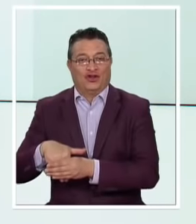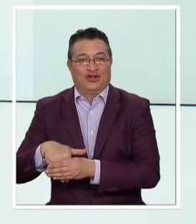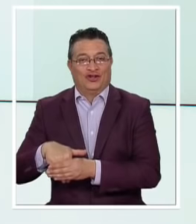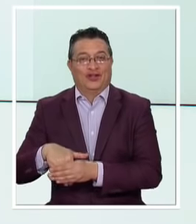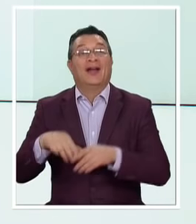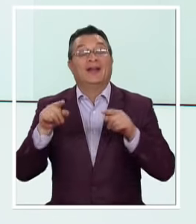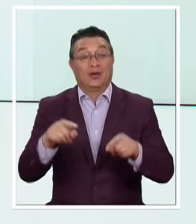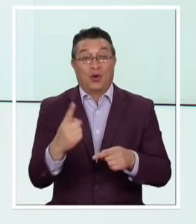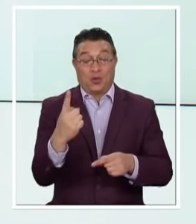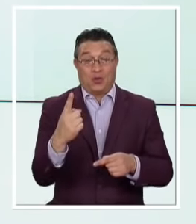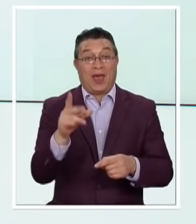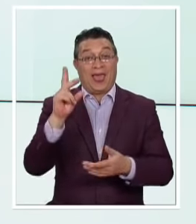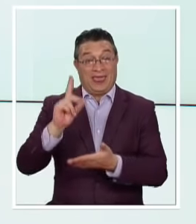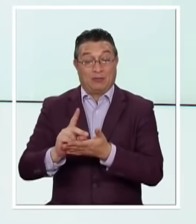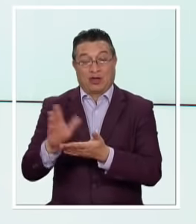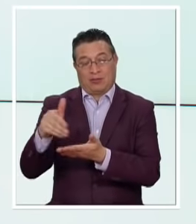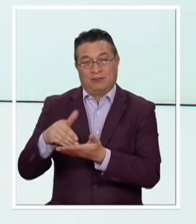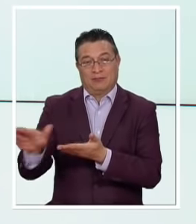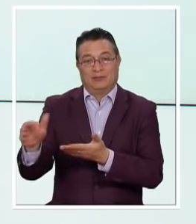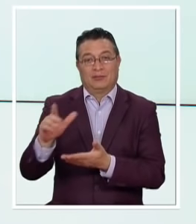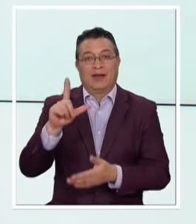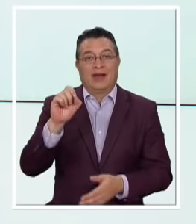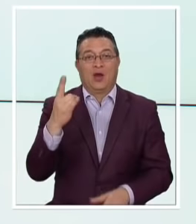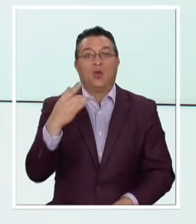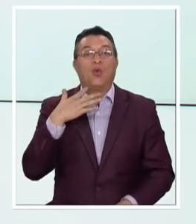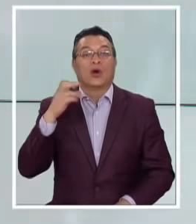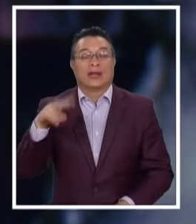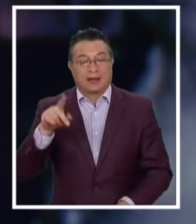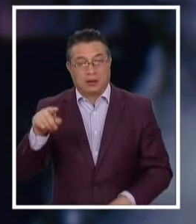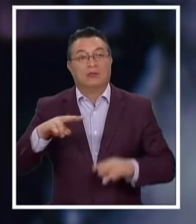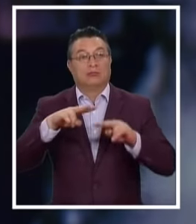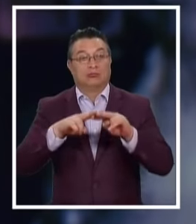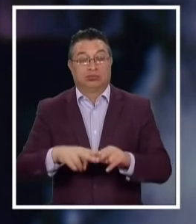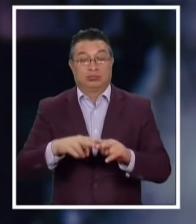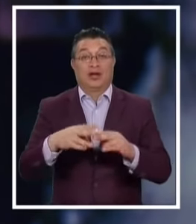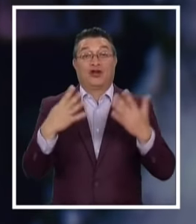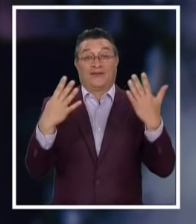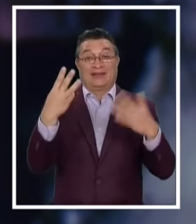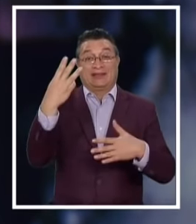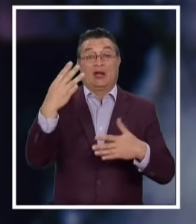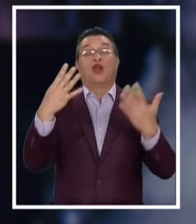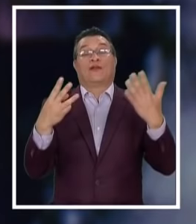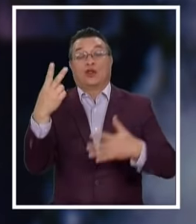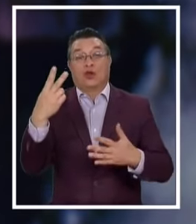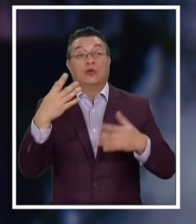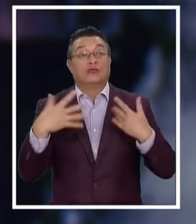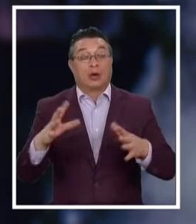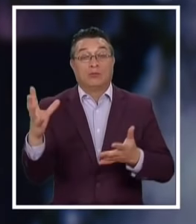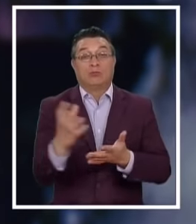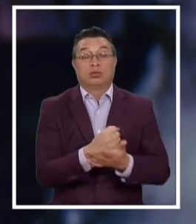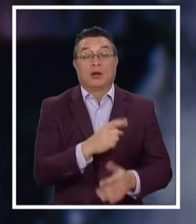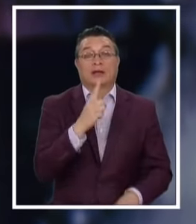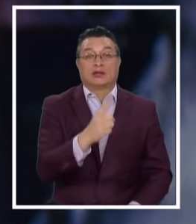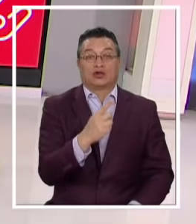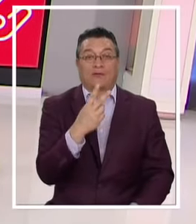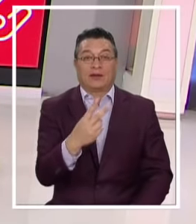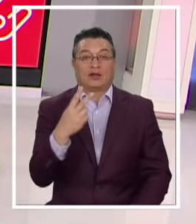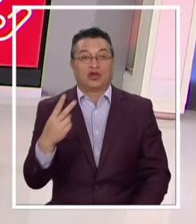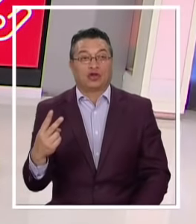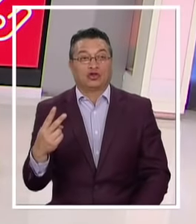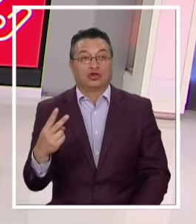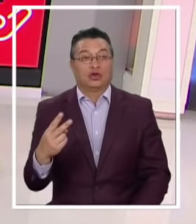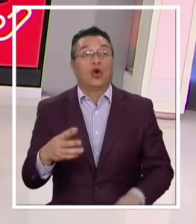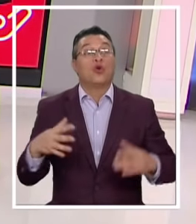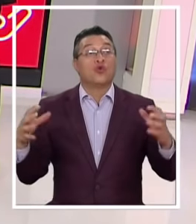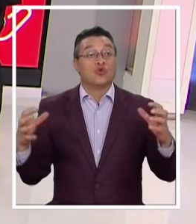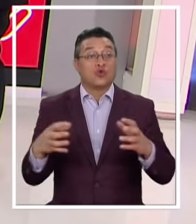una diputada Que está desaforada Que es Araceli Leuquén Bajaba el quórum De 93 a 92 Y se obtuvo 122 votos Es